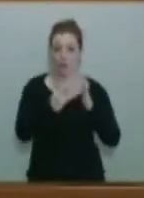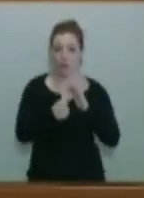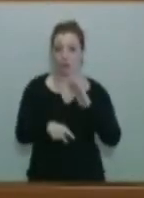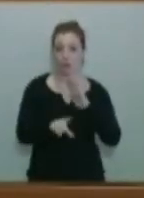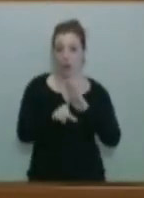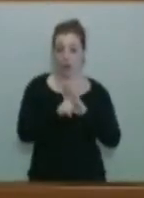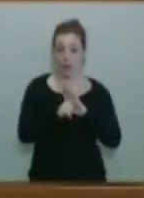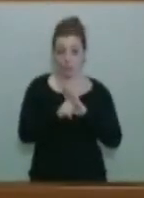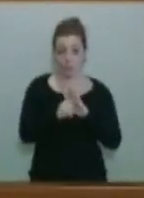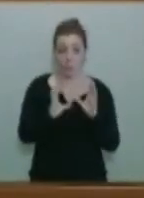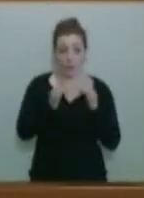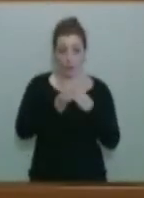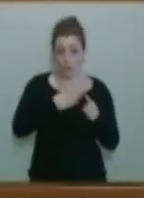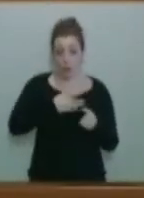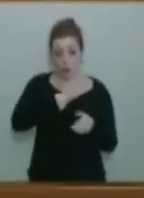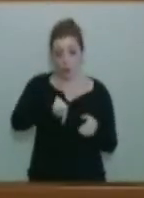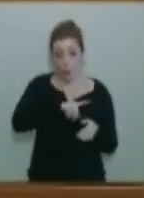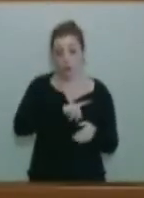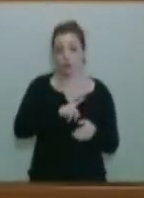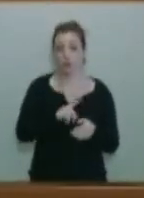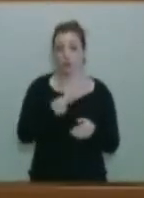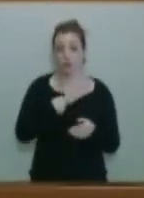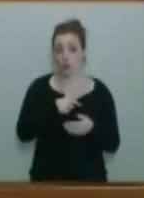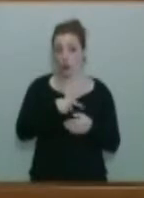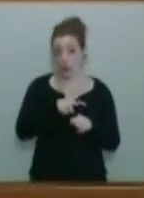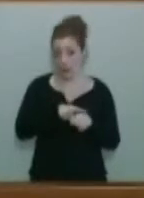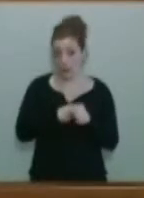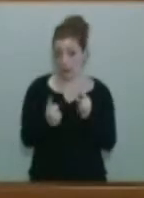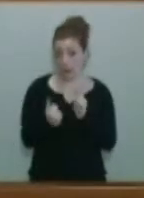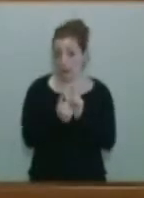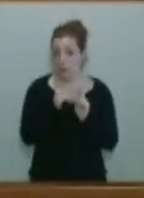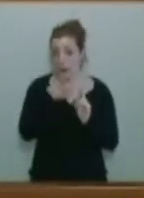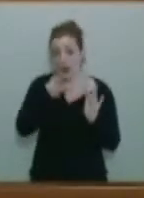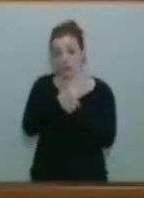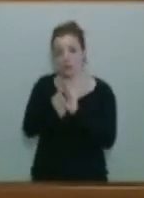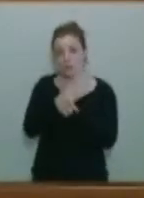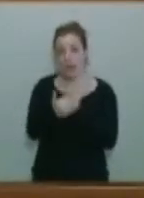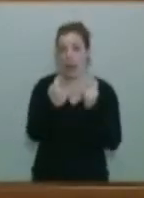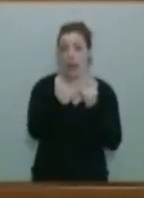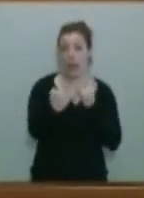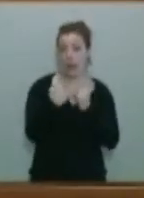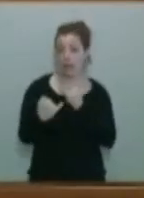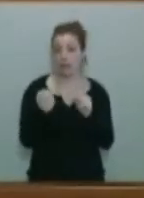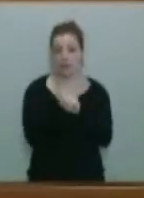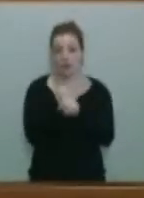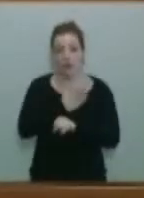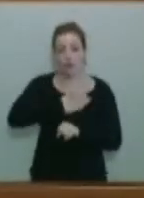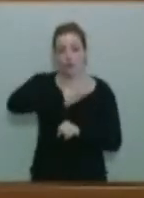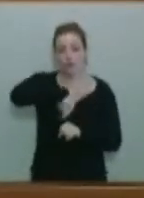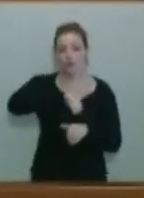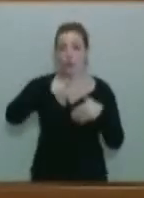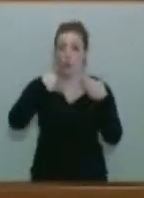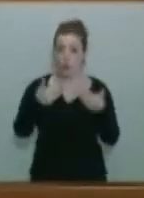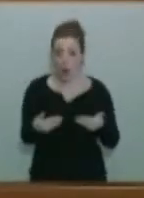Por parte de nuestro grupo quiero consumir un breve tiempo para explicar cuáles han sido las líneas de trabajo que hemos desarrollado al